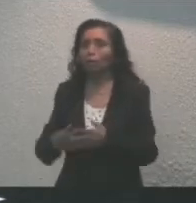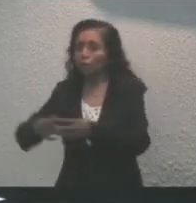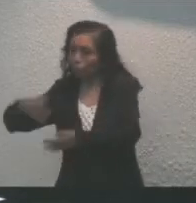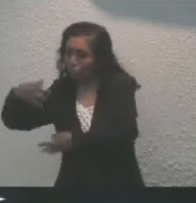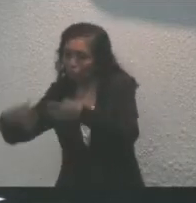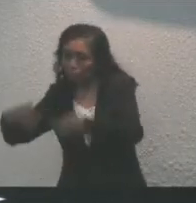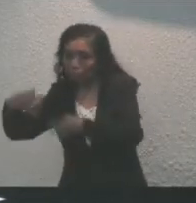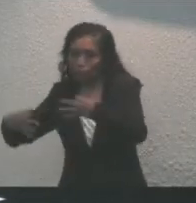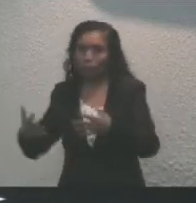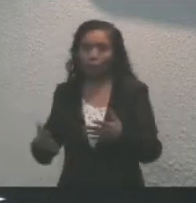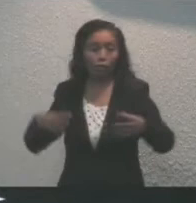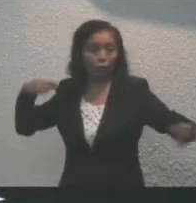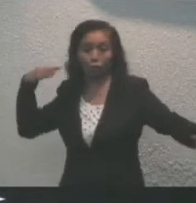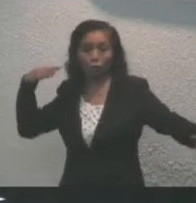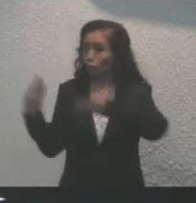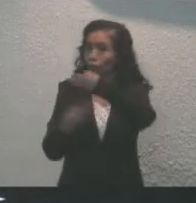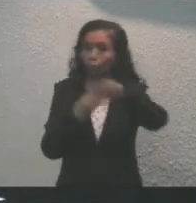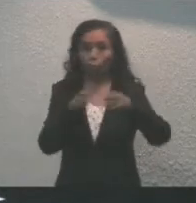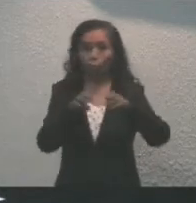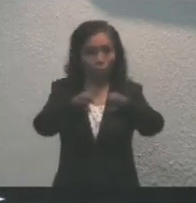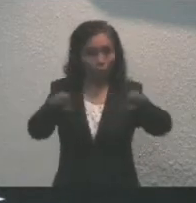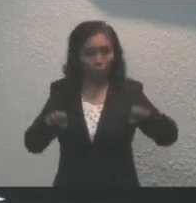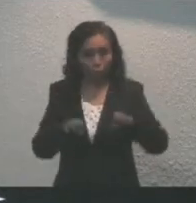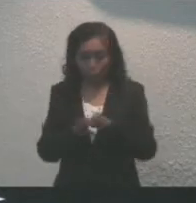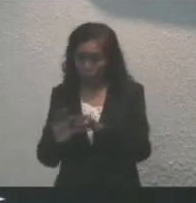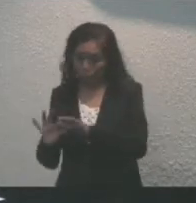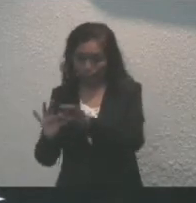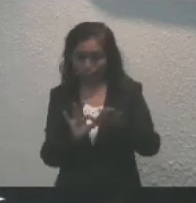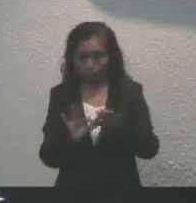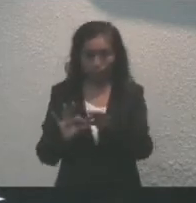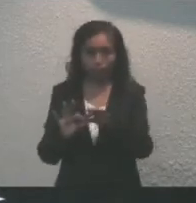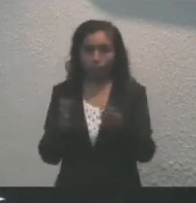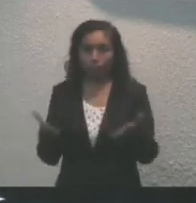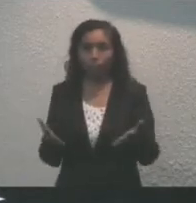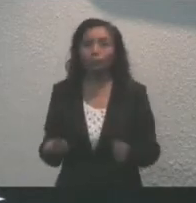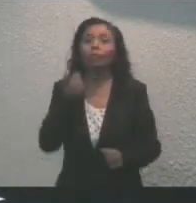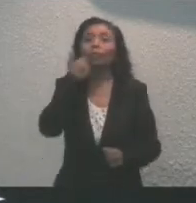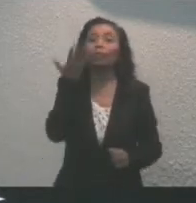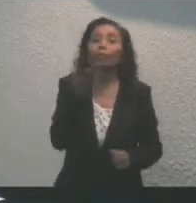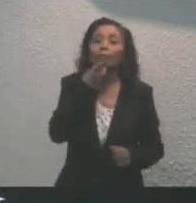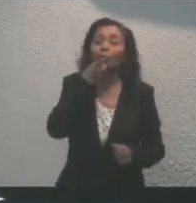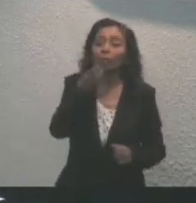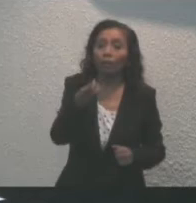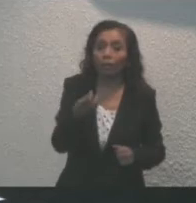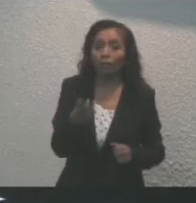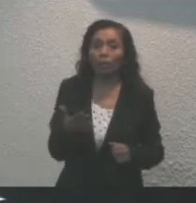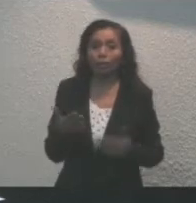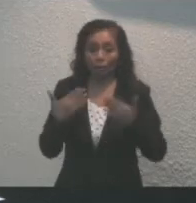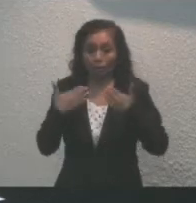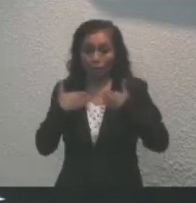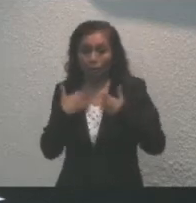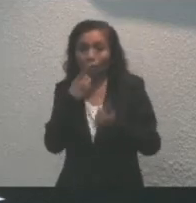Estado y de todo el equipo que trabaja en coordinación. Y quiero manifestar y reiterar este compromiso